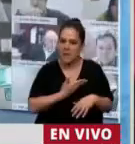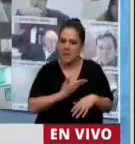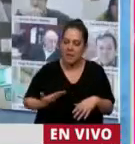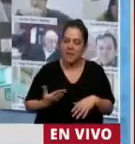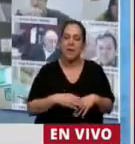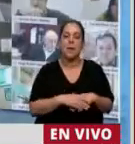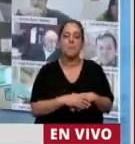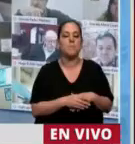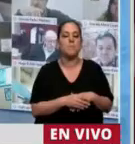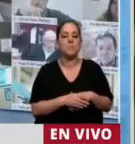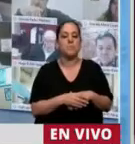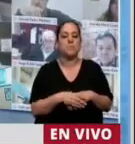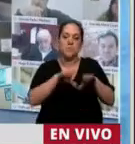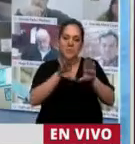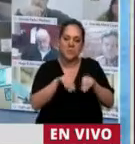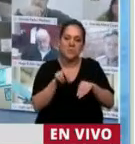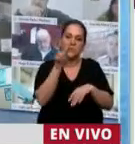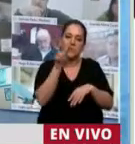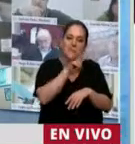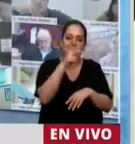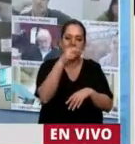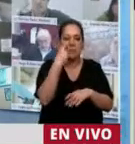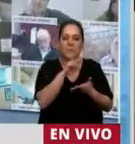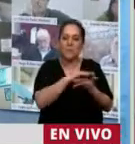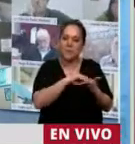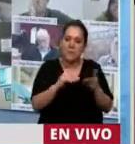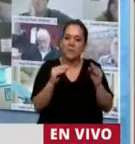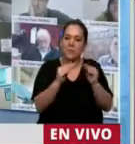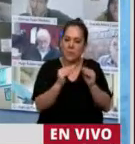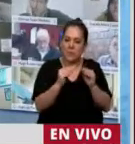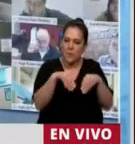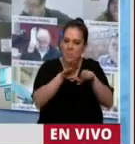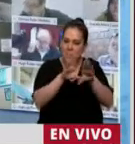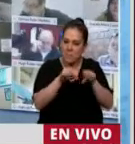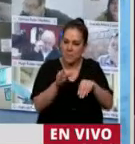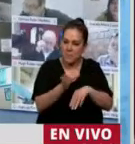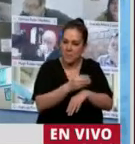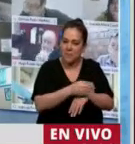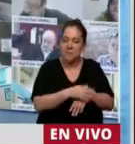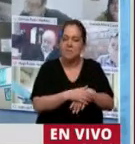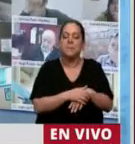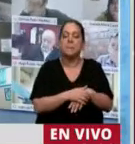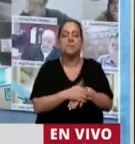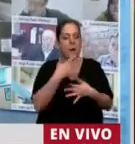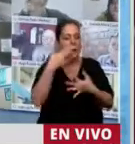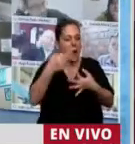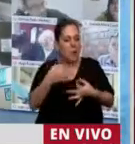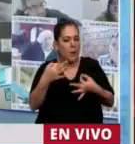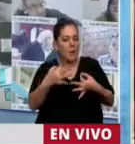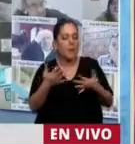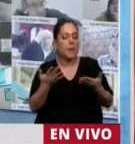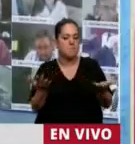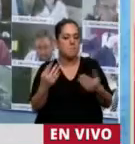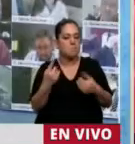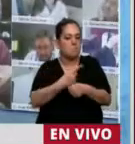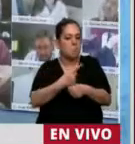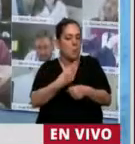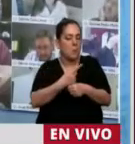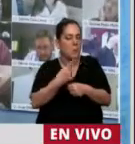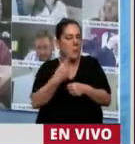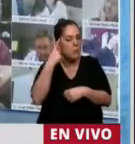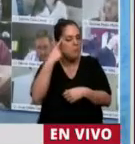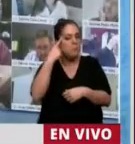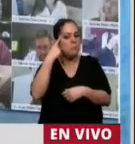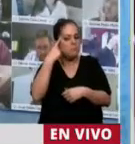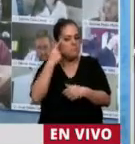12 días, el 15, completamente de este mes, se va a presentar el proyecto del presupuesto 2021. Después de